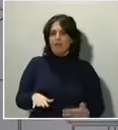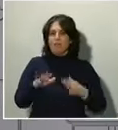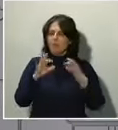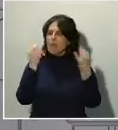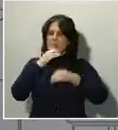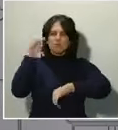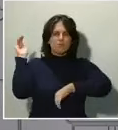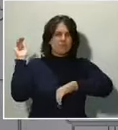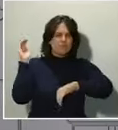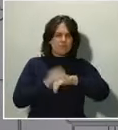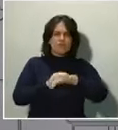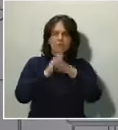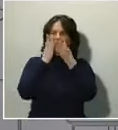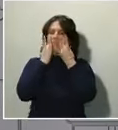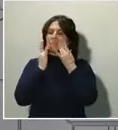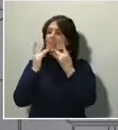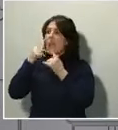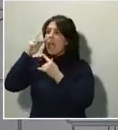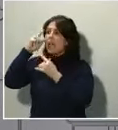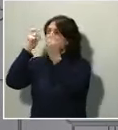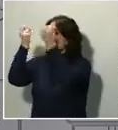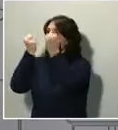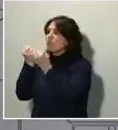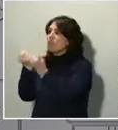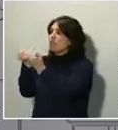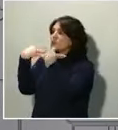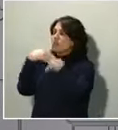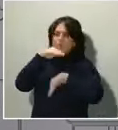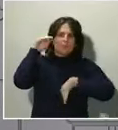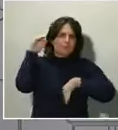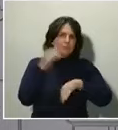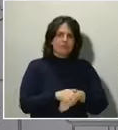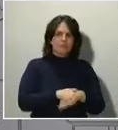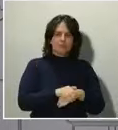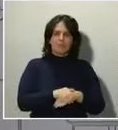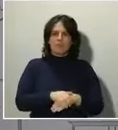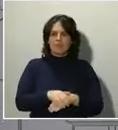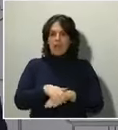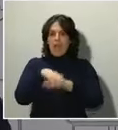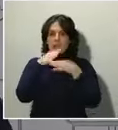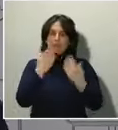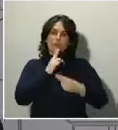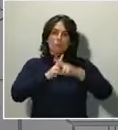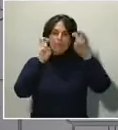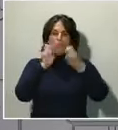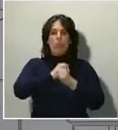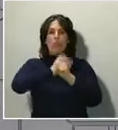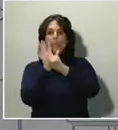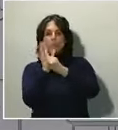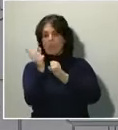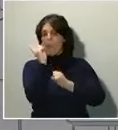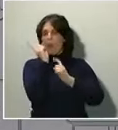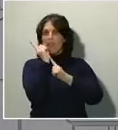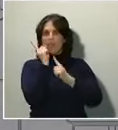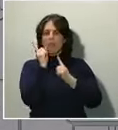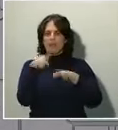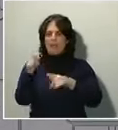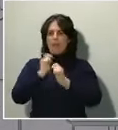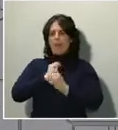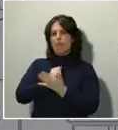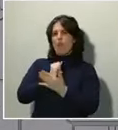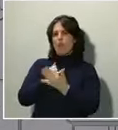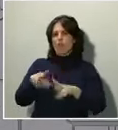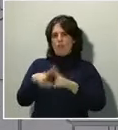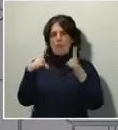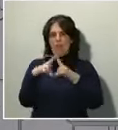expertos. La amenaza del coronavirus nos está poniendo a prueba, pero debemos mantener la calma y ahora más que